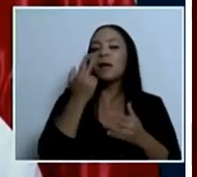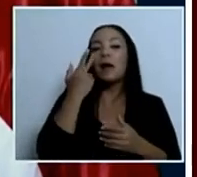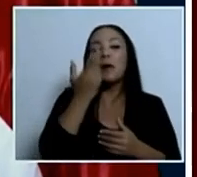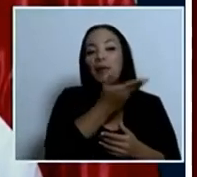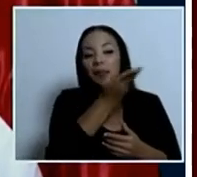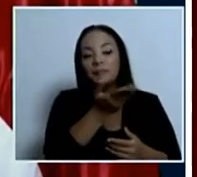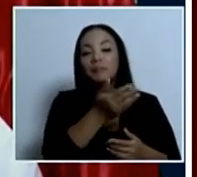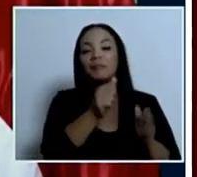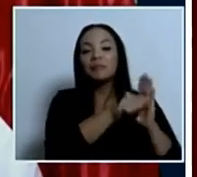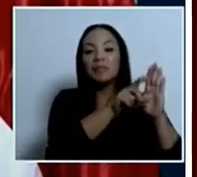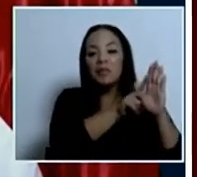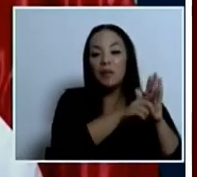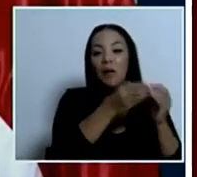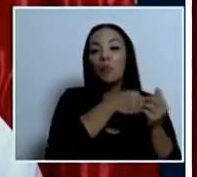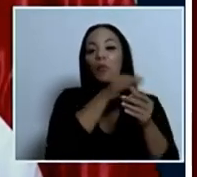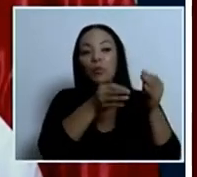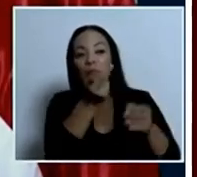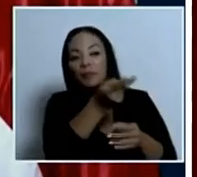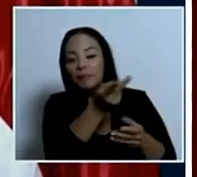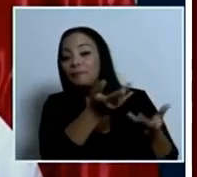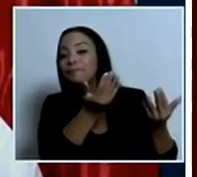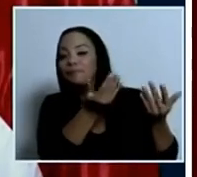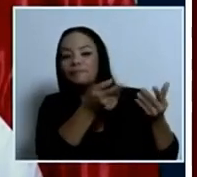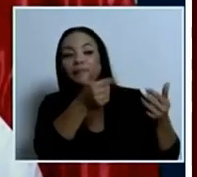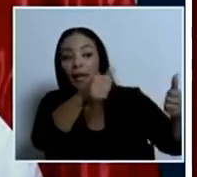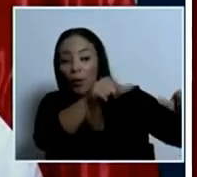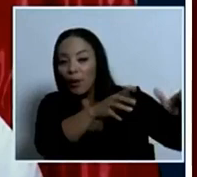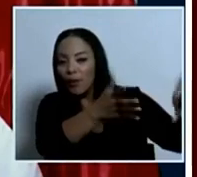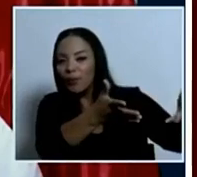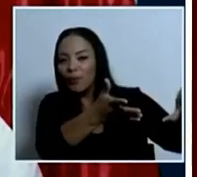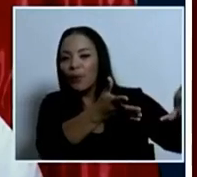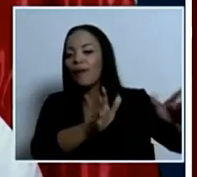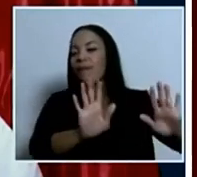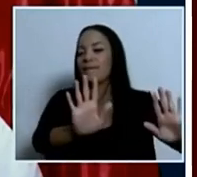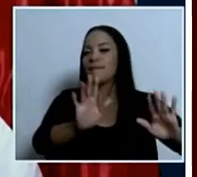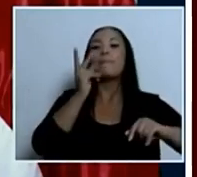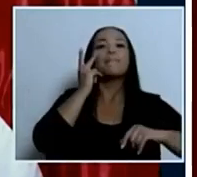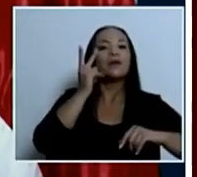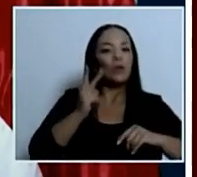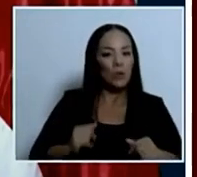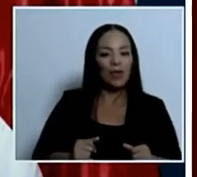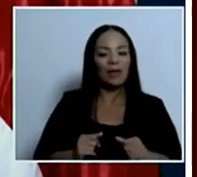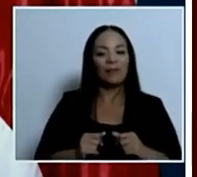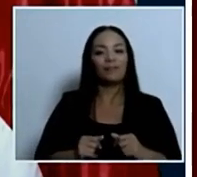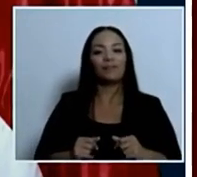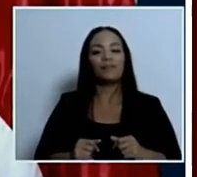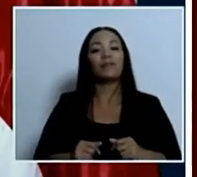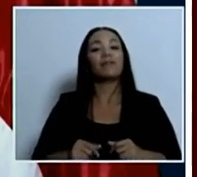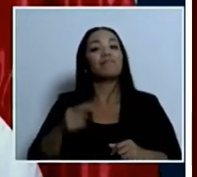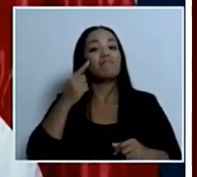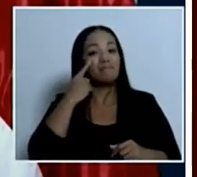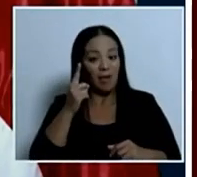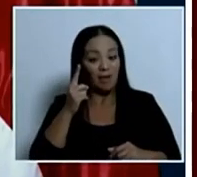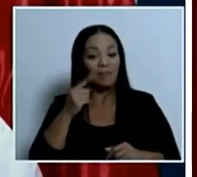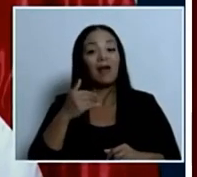pongan de acuerdo pero además hay siete hay que arreglar eso hay siete u ocho otras